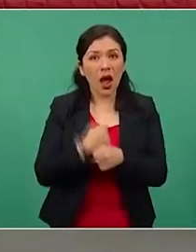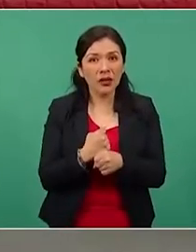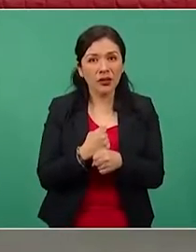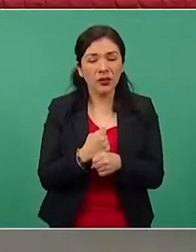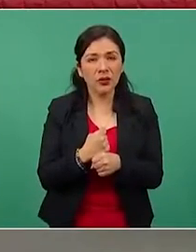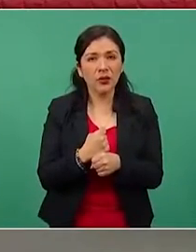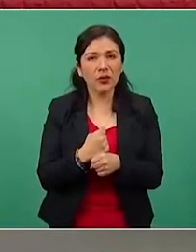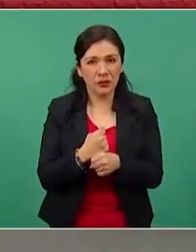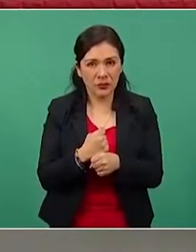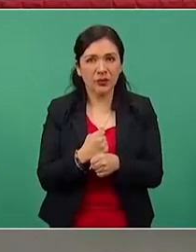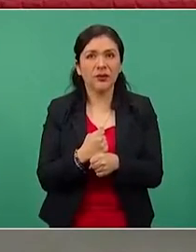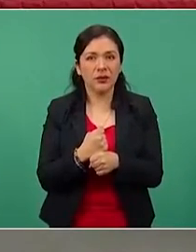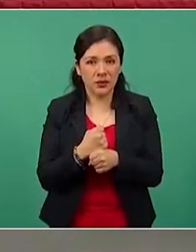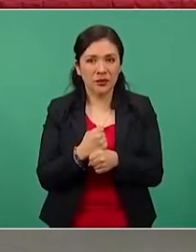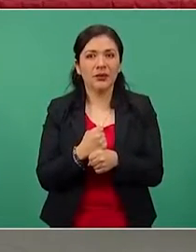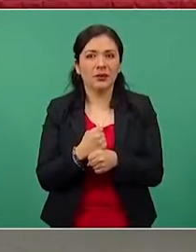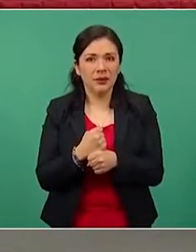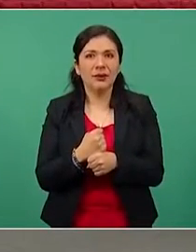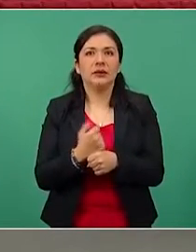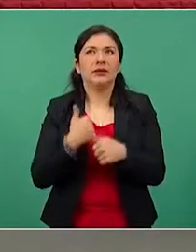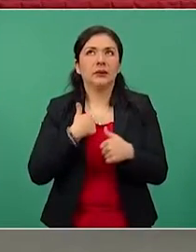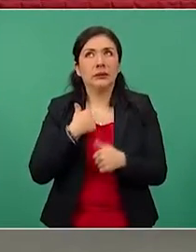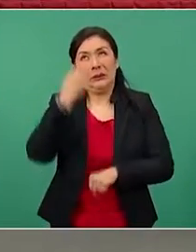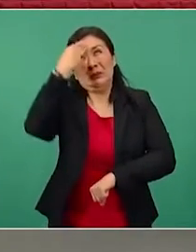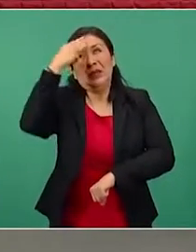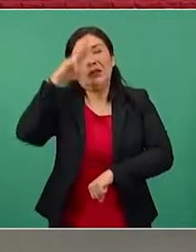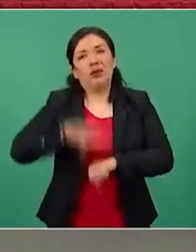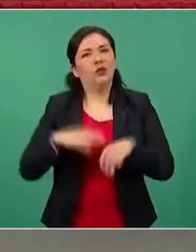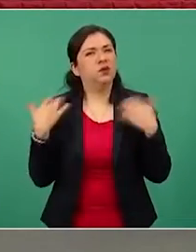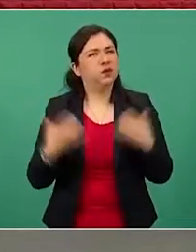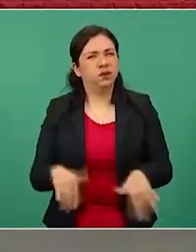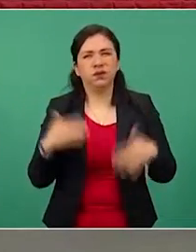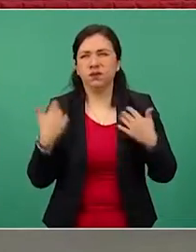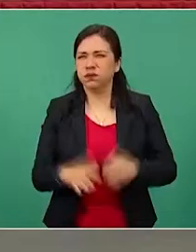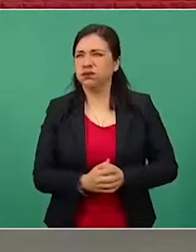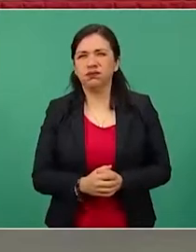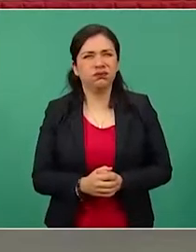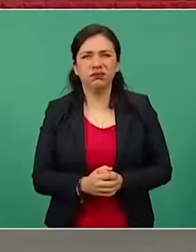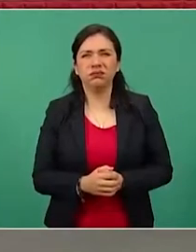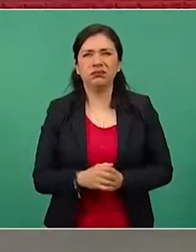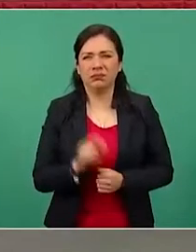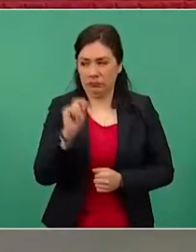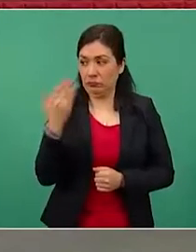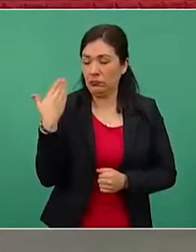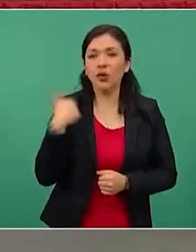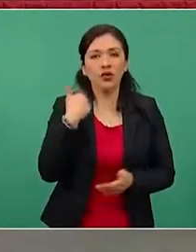que ya ni me quiero acordar, porque ahora fui a Palenque,